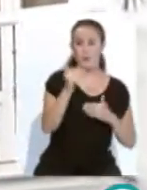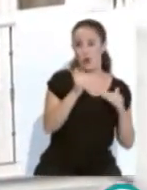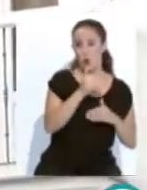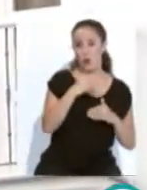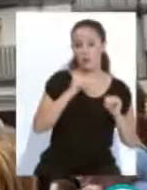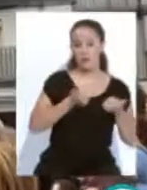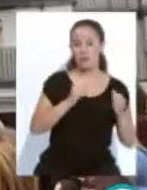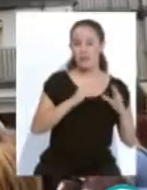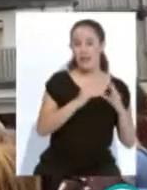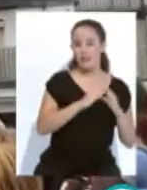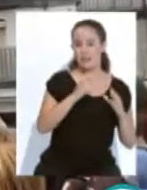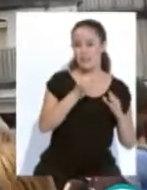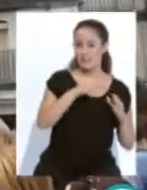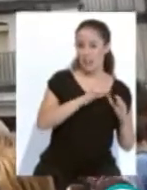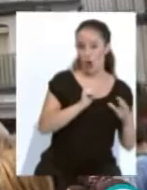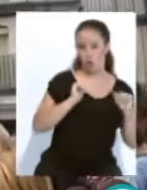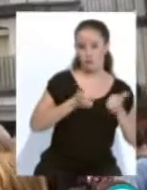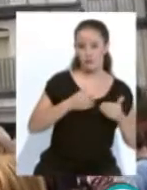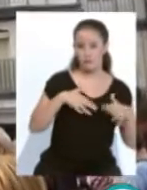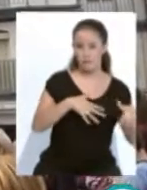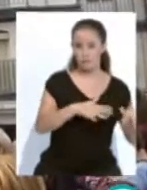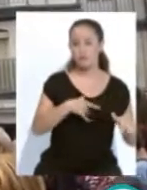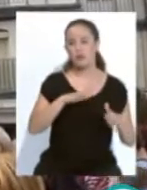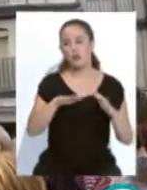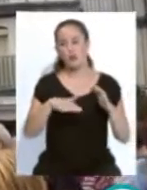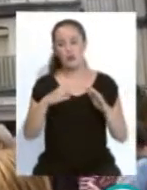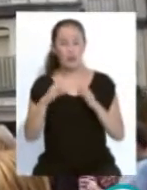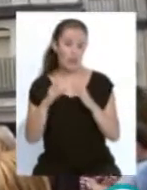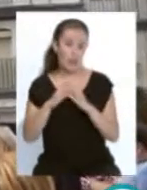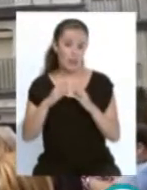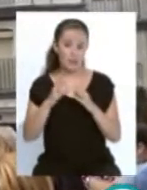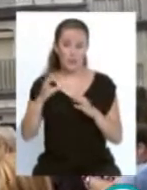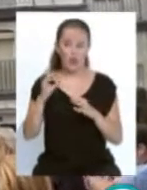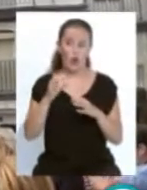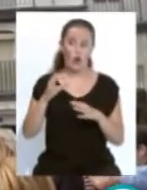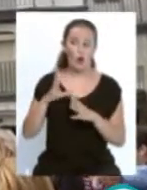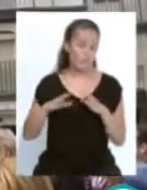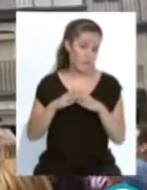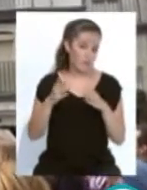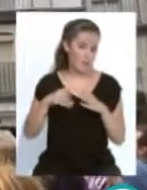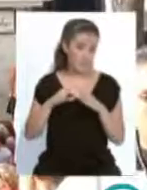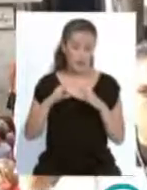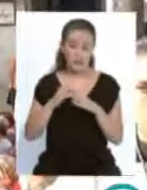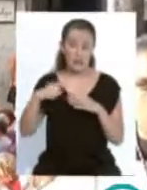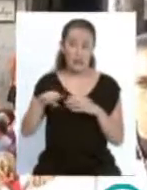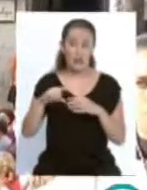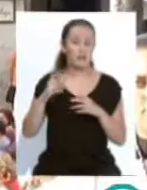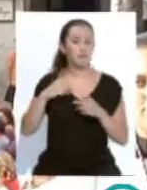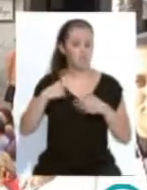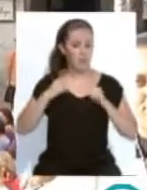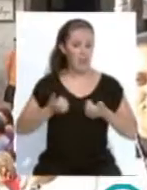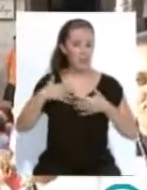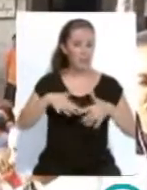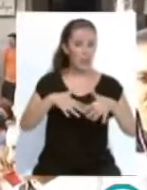Santiago. El apostolado del Sagrado Corazón, la Iglesia de Santiago y la Cofradía de Piedad son los encargados de celebrar esta salida